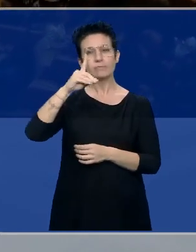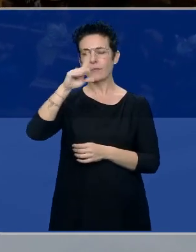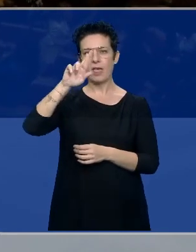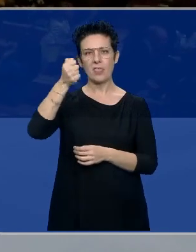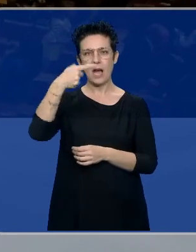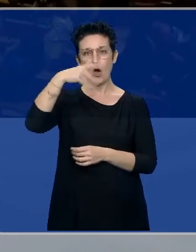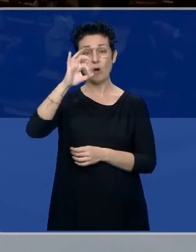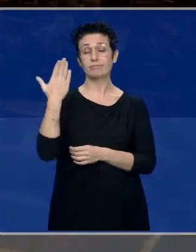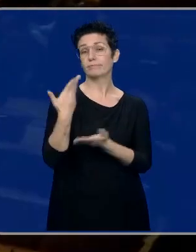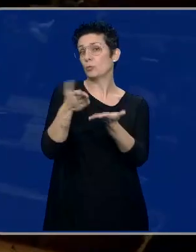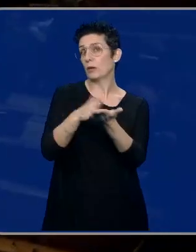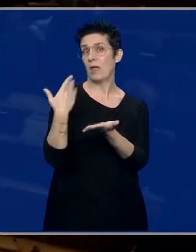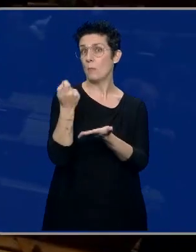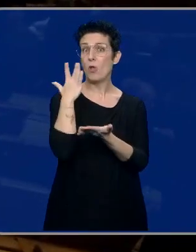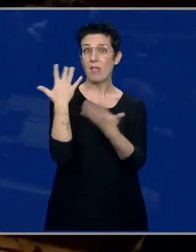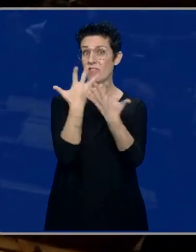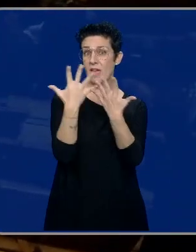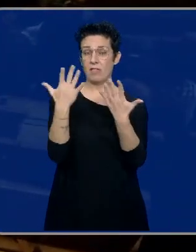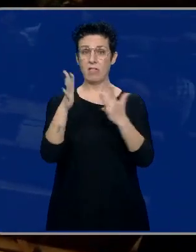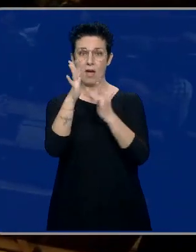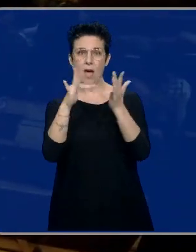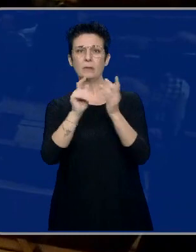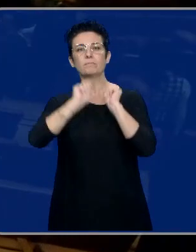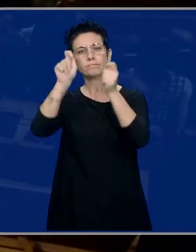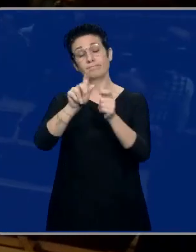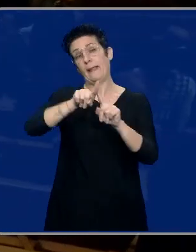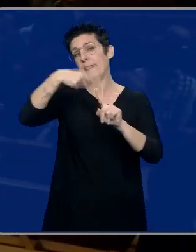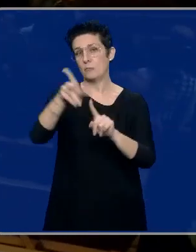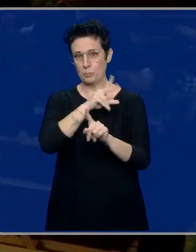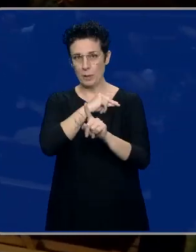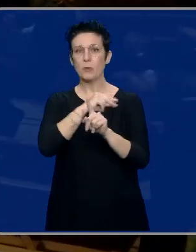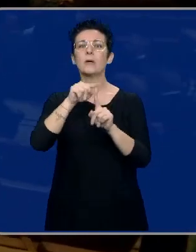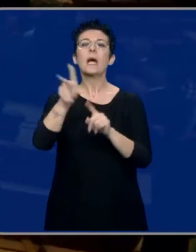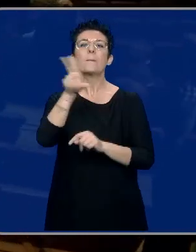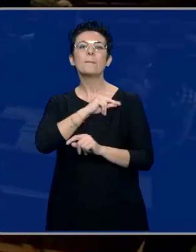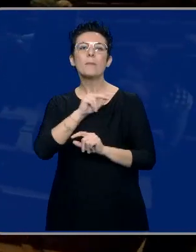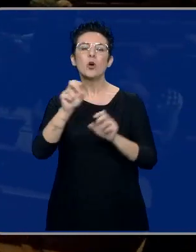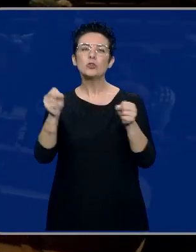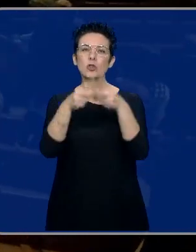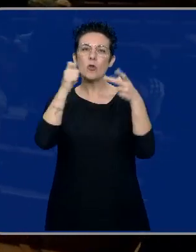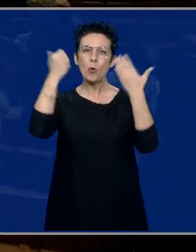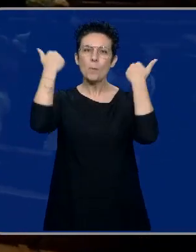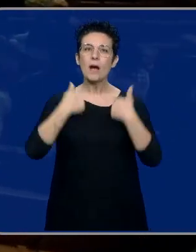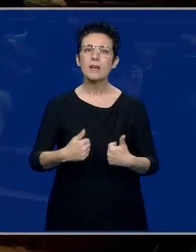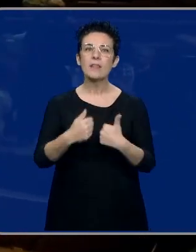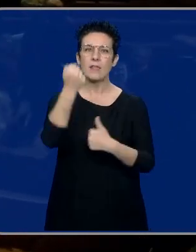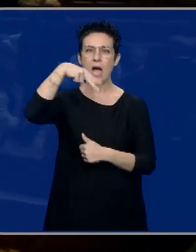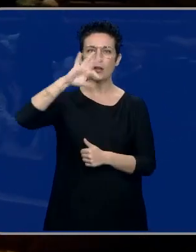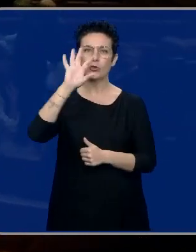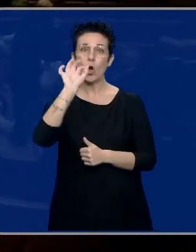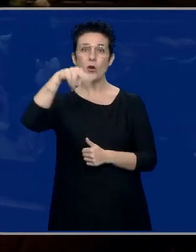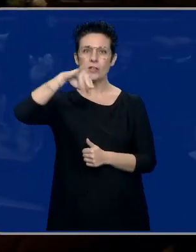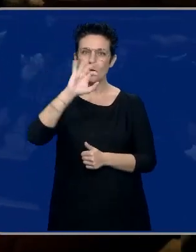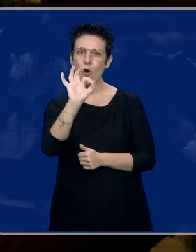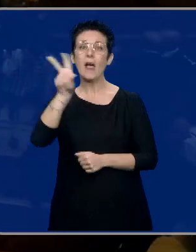falleció el pasado 10 de abril. Por tanto, hoy se entrega este galardón a título póstumo. El premio de Ciencias Sociales y Humanidades es para Antonio Piedra.